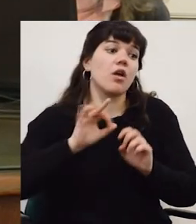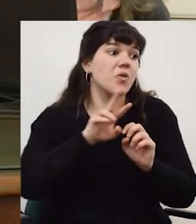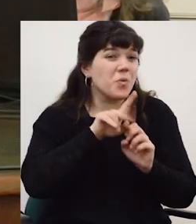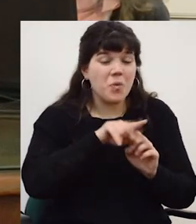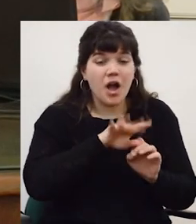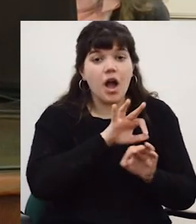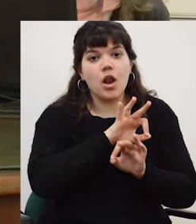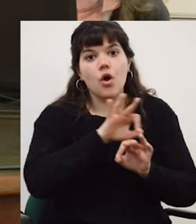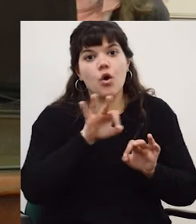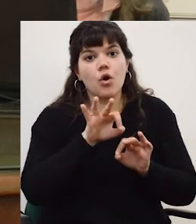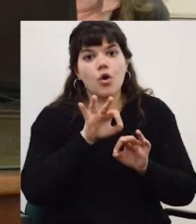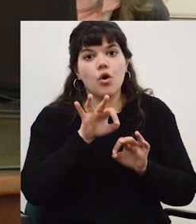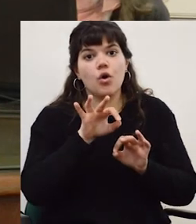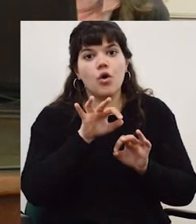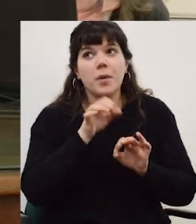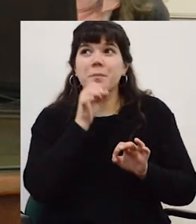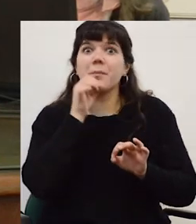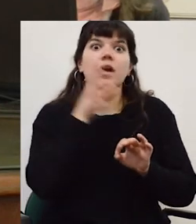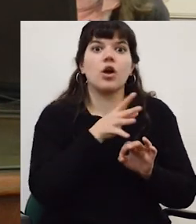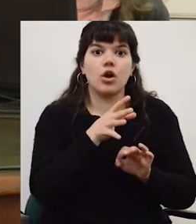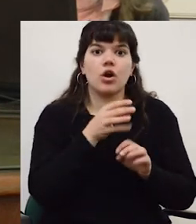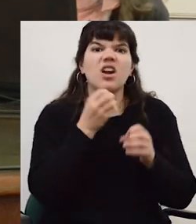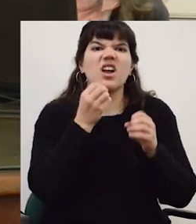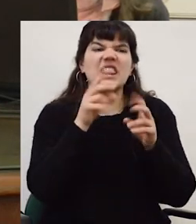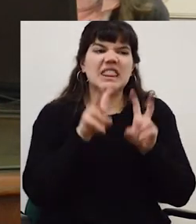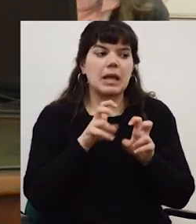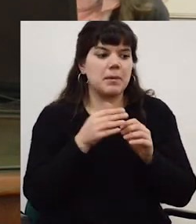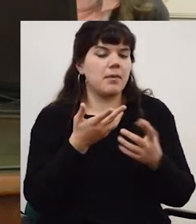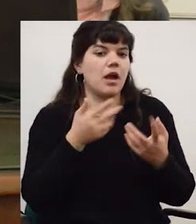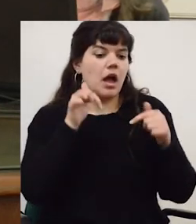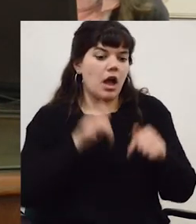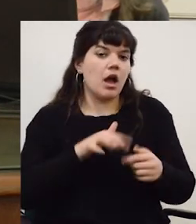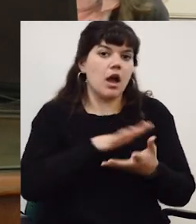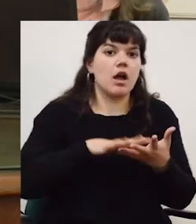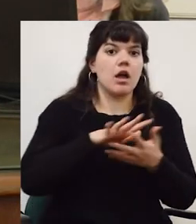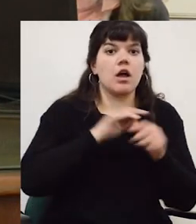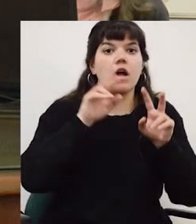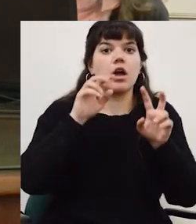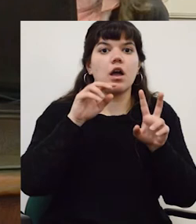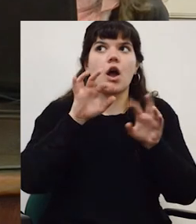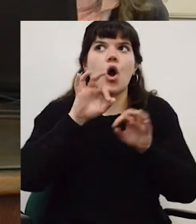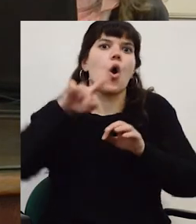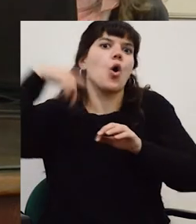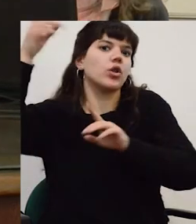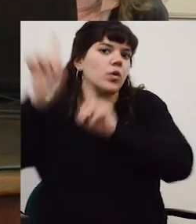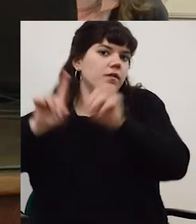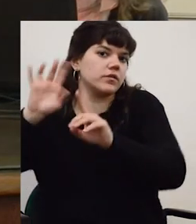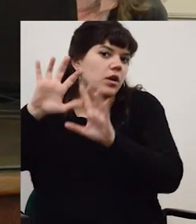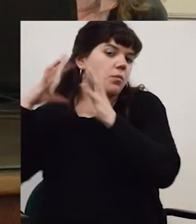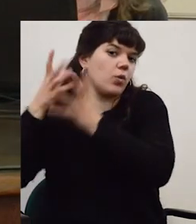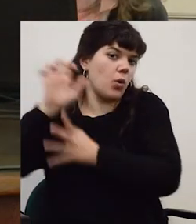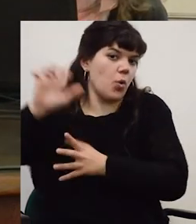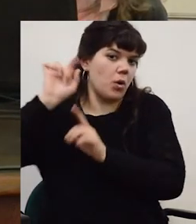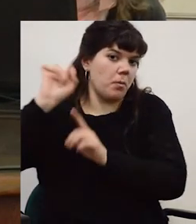un nivel de formación de posgrado que es igual o en algunos casos quizás mejor en el sentido de proximidad que lo que